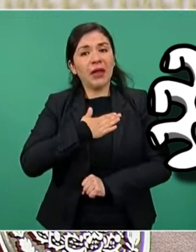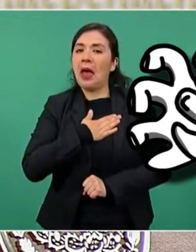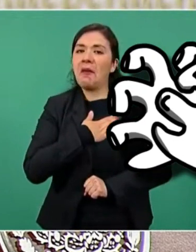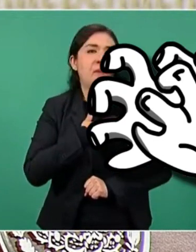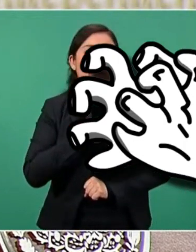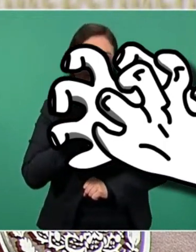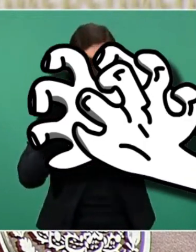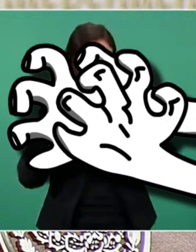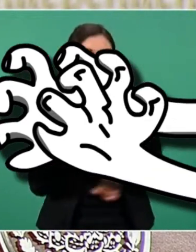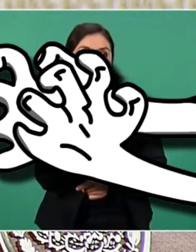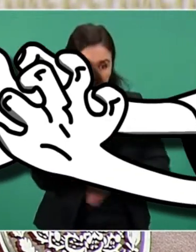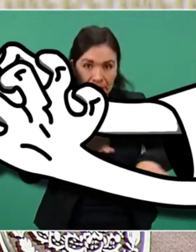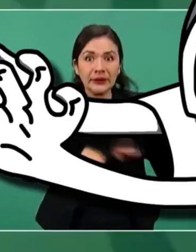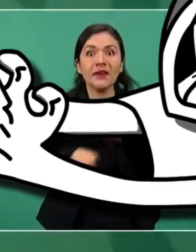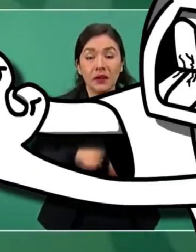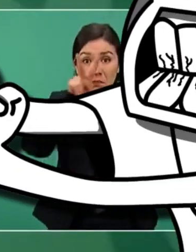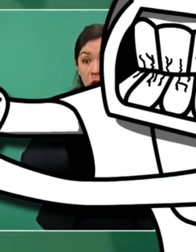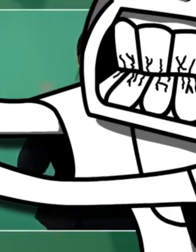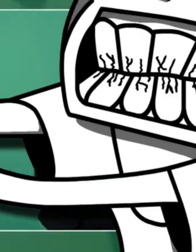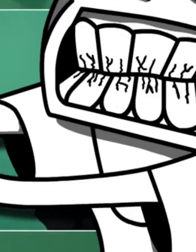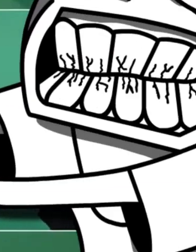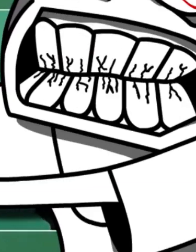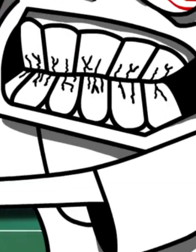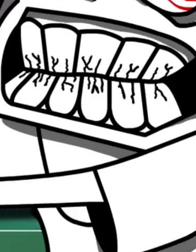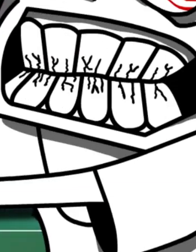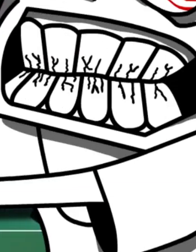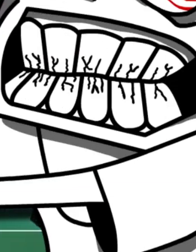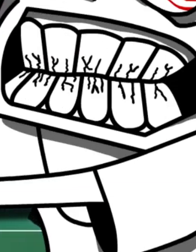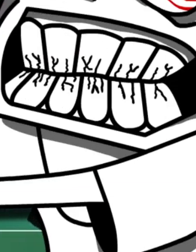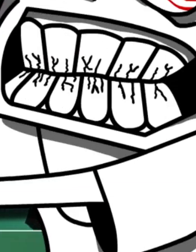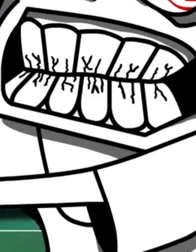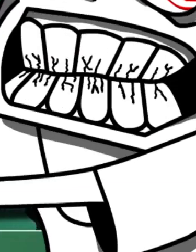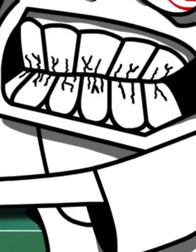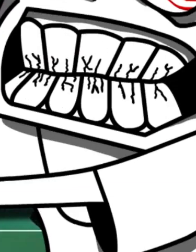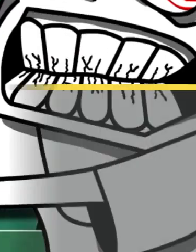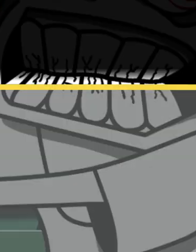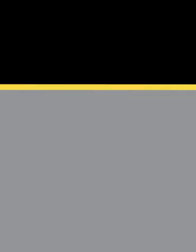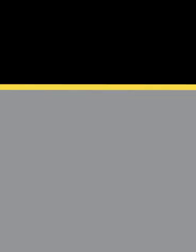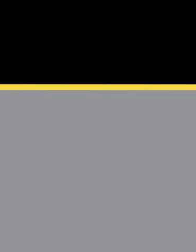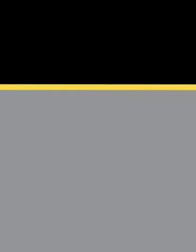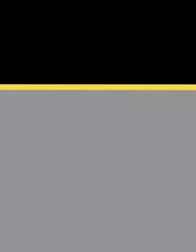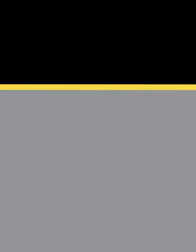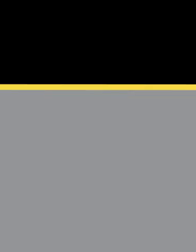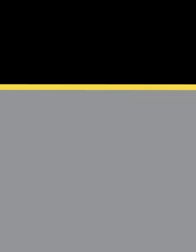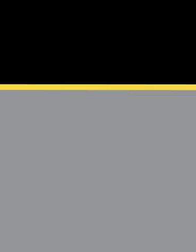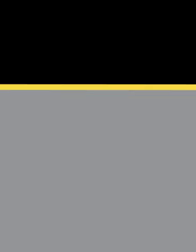porque el pueblo pone y el pueblo quita. Esa es la democracia. Es un ejemplo a nivel mundial. Sí, cómo no.